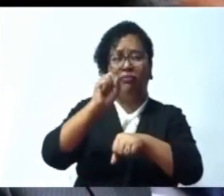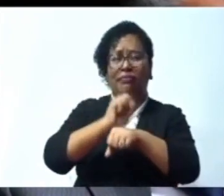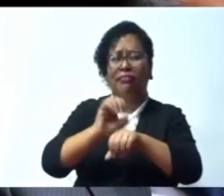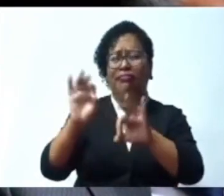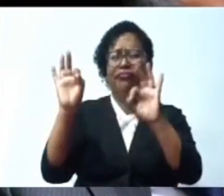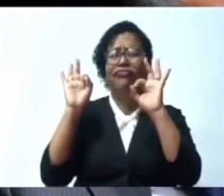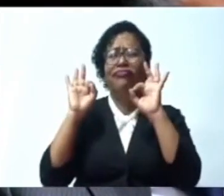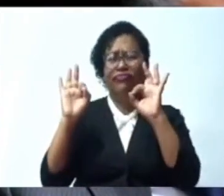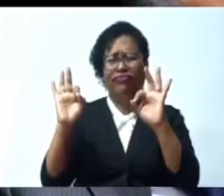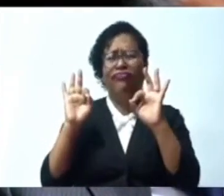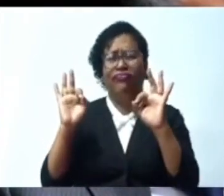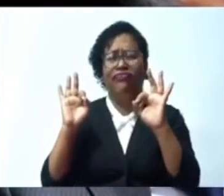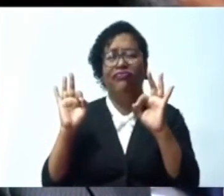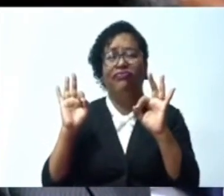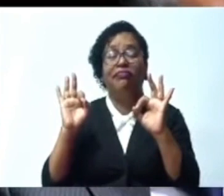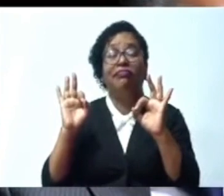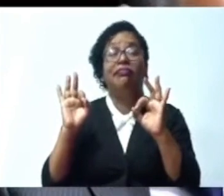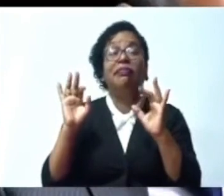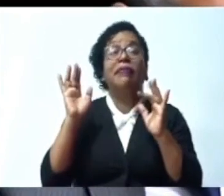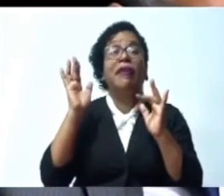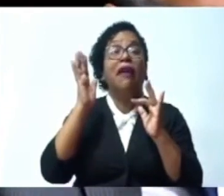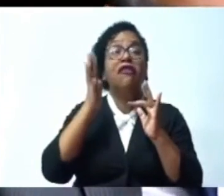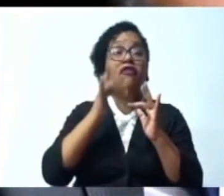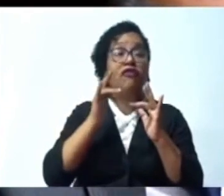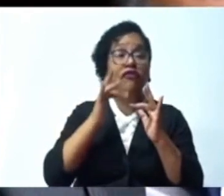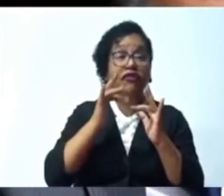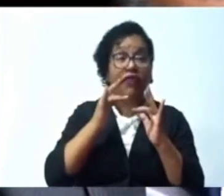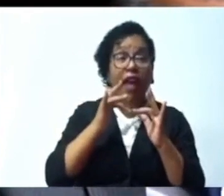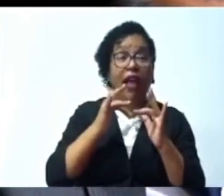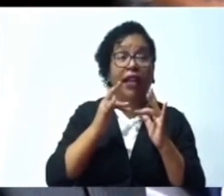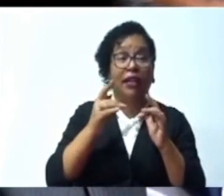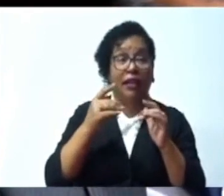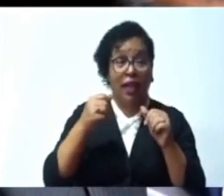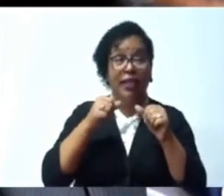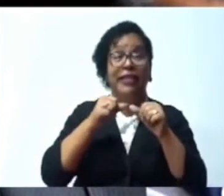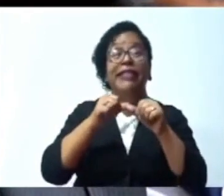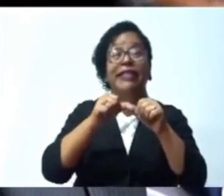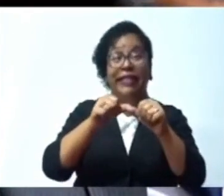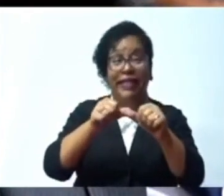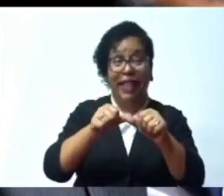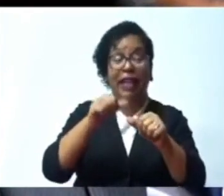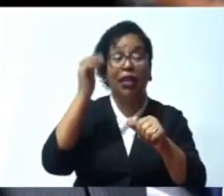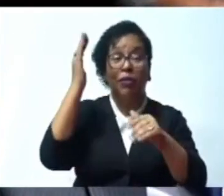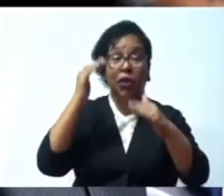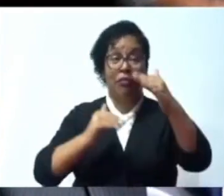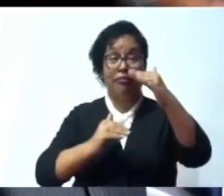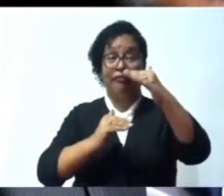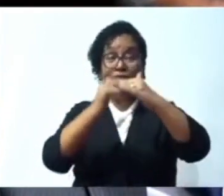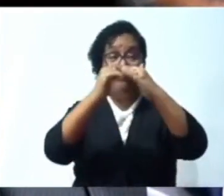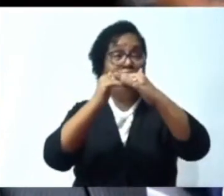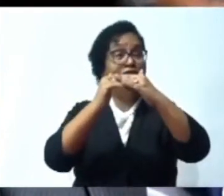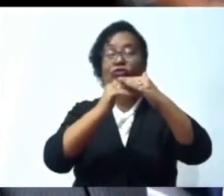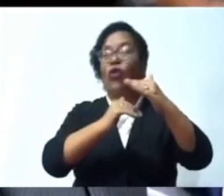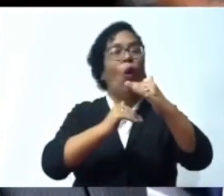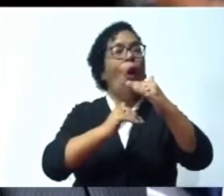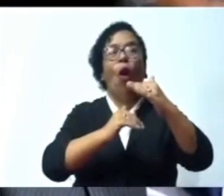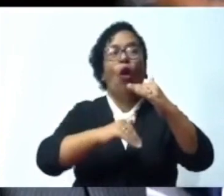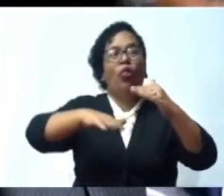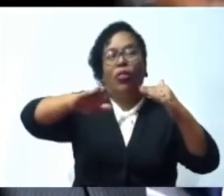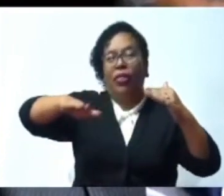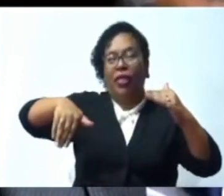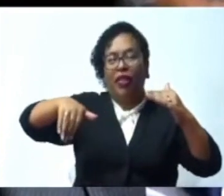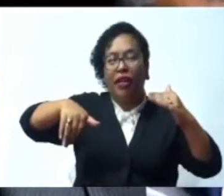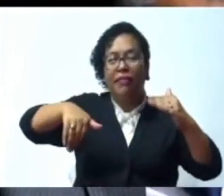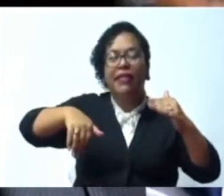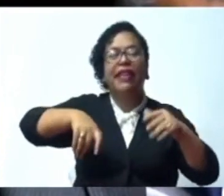todavía no hemos llegado a la cima de esa escalera Son muchos los peldaños que tenemos que subir Sin